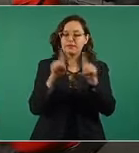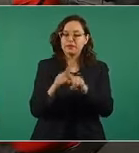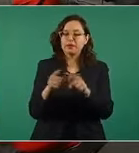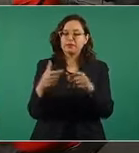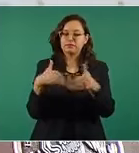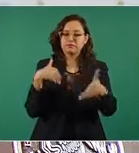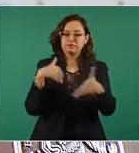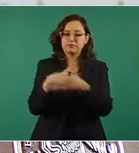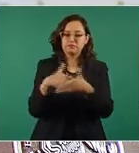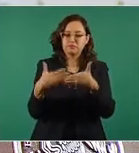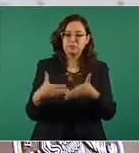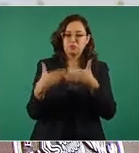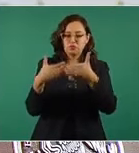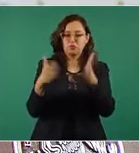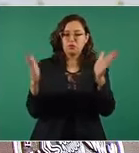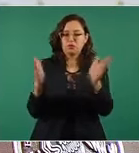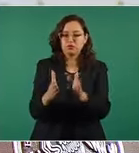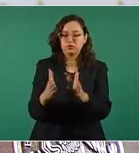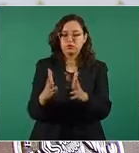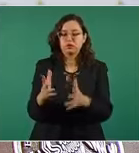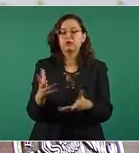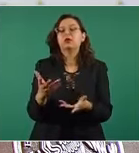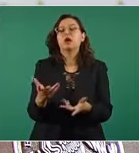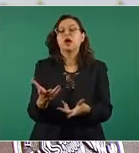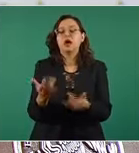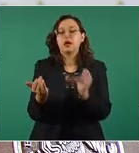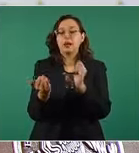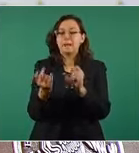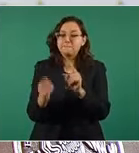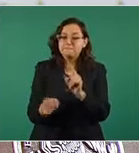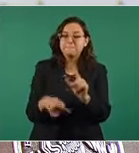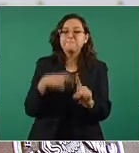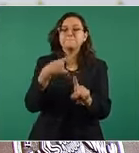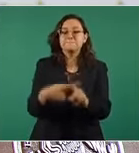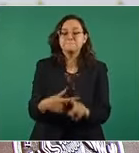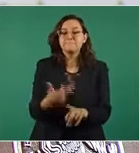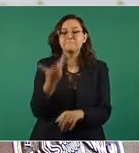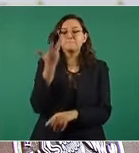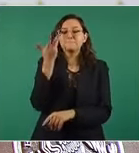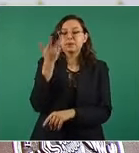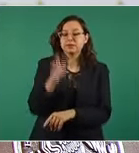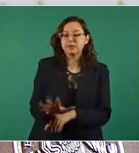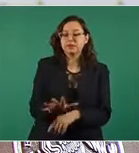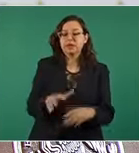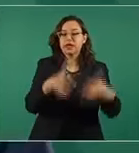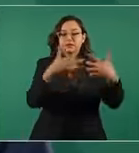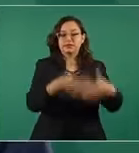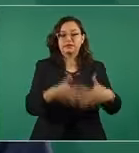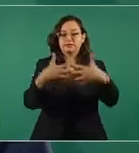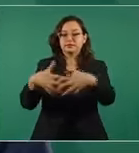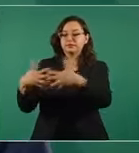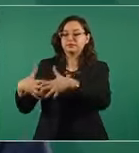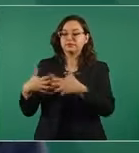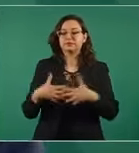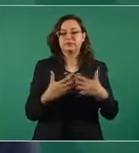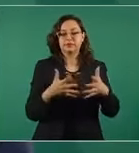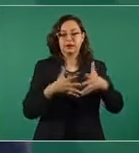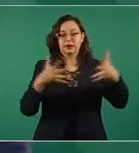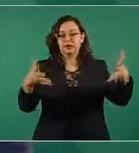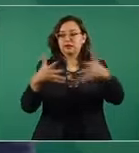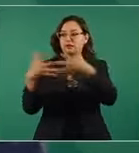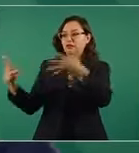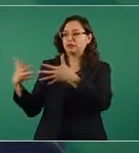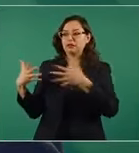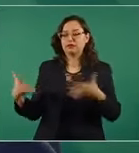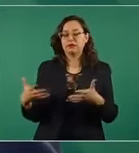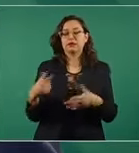los 10 parques industriales, todo manejado por una empresa en la que va a